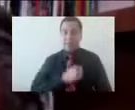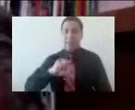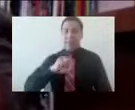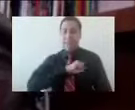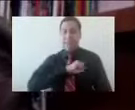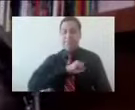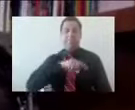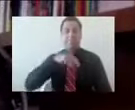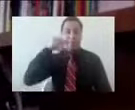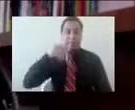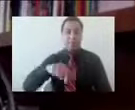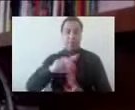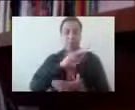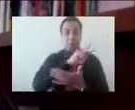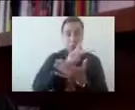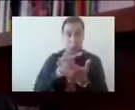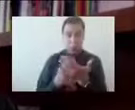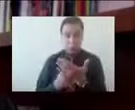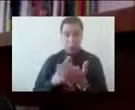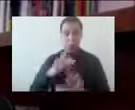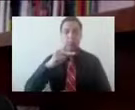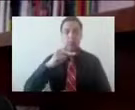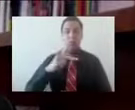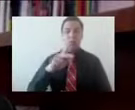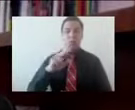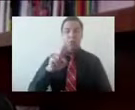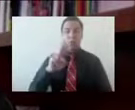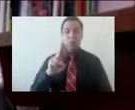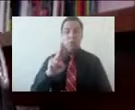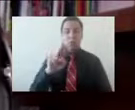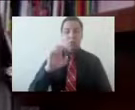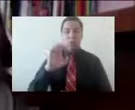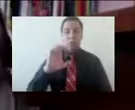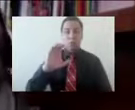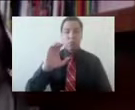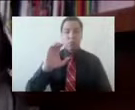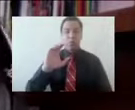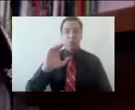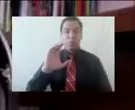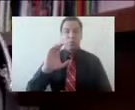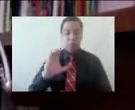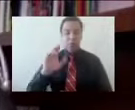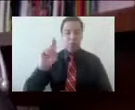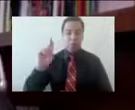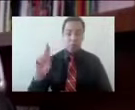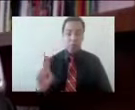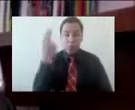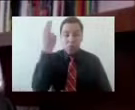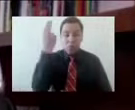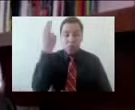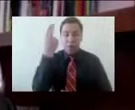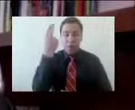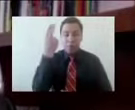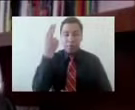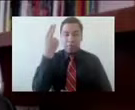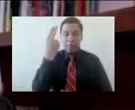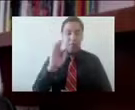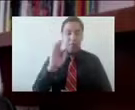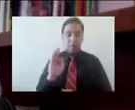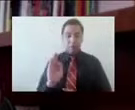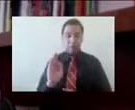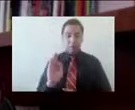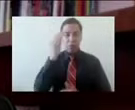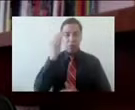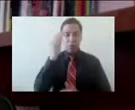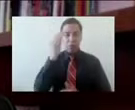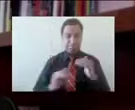de la Facultad de Medicina, de la propia UNAM, está impartiendo, ha